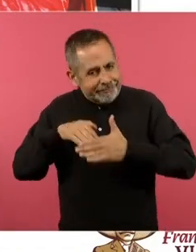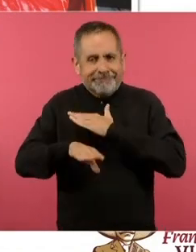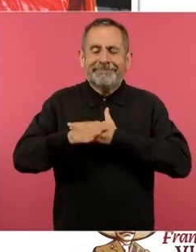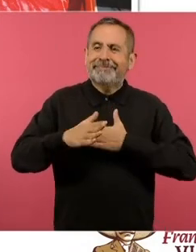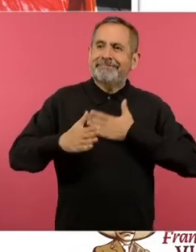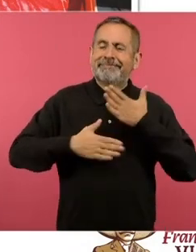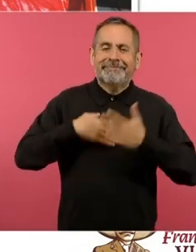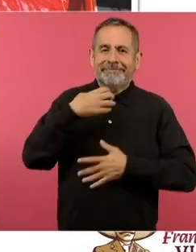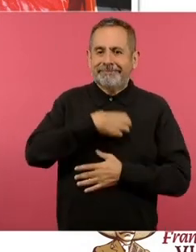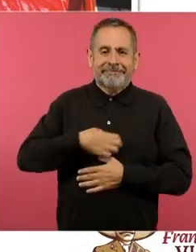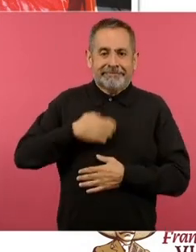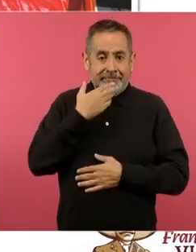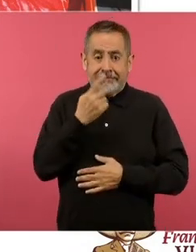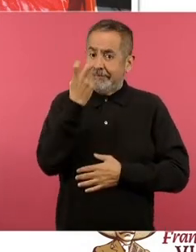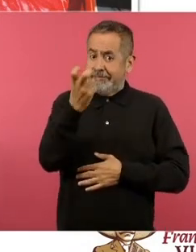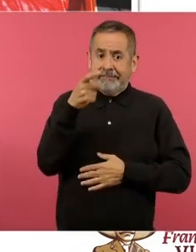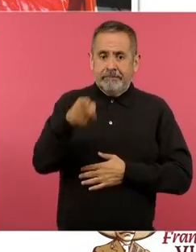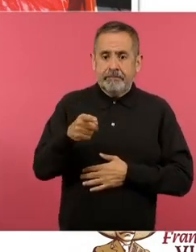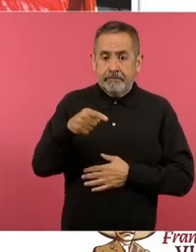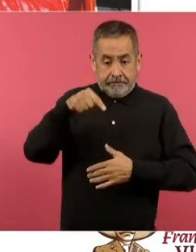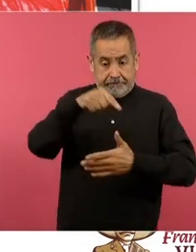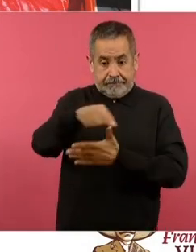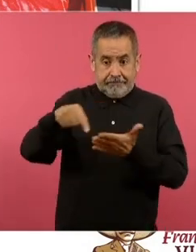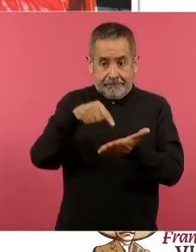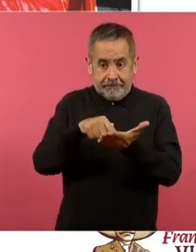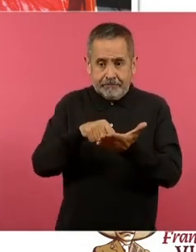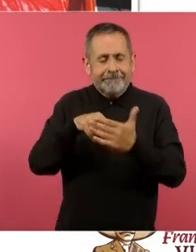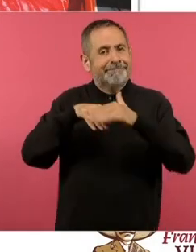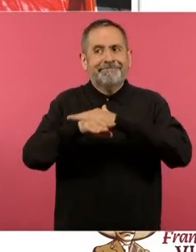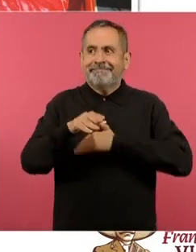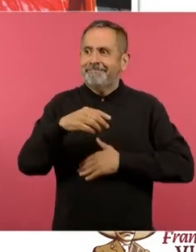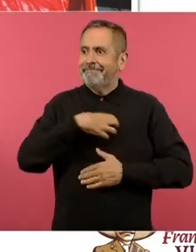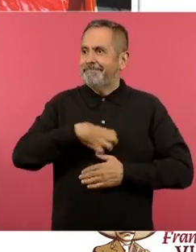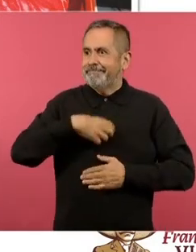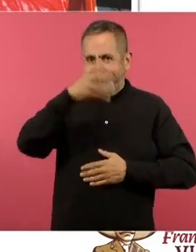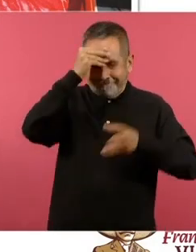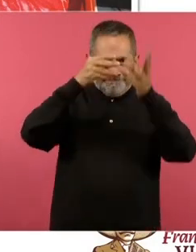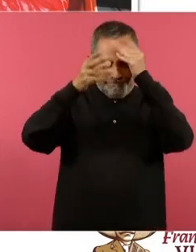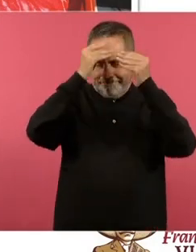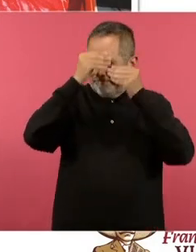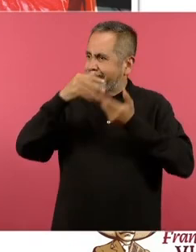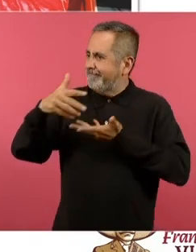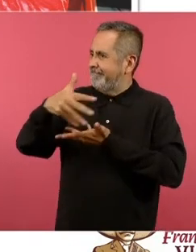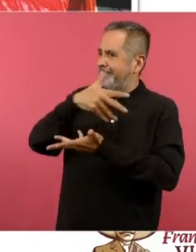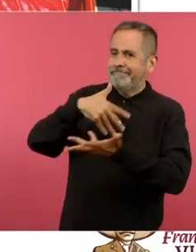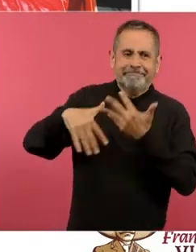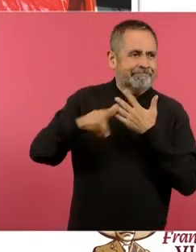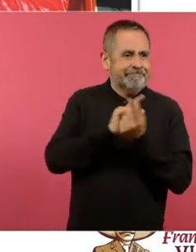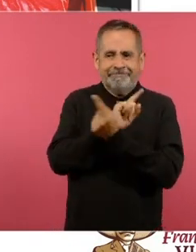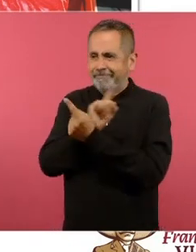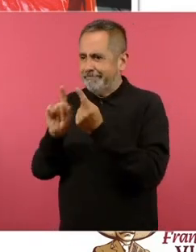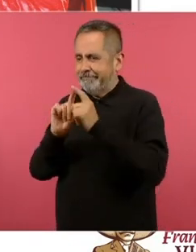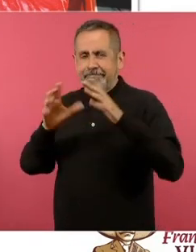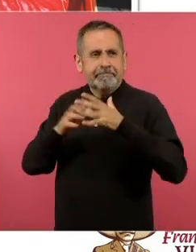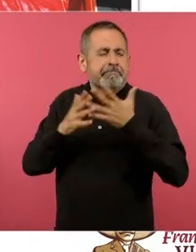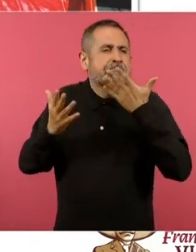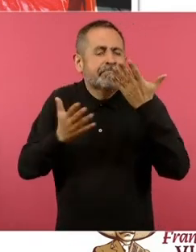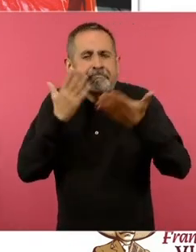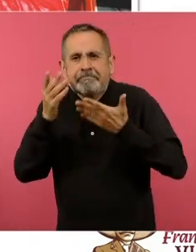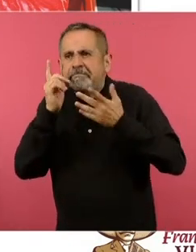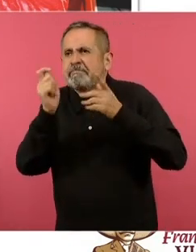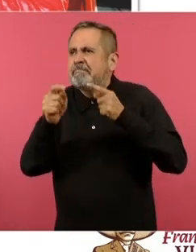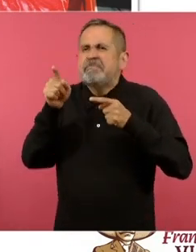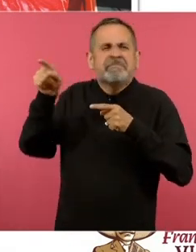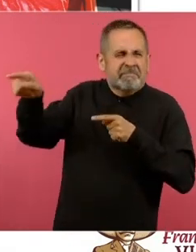primeras metas que esta se convierta en espacio de aprendizaje y de convivencia que estudien desde los